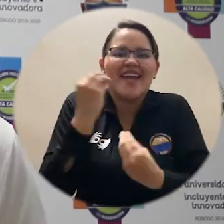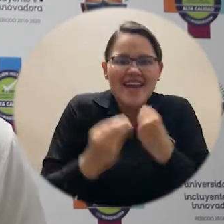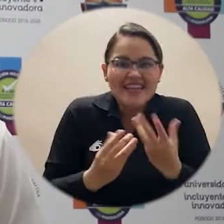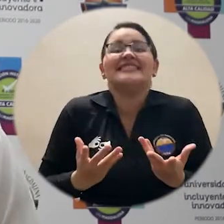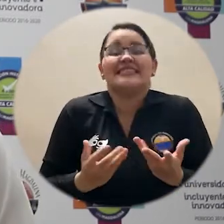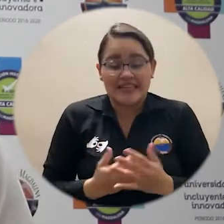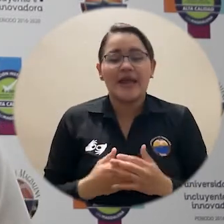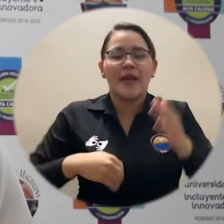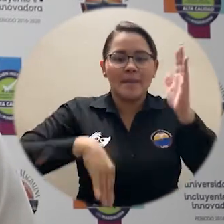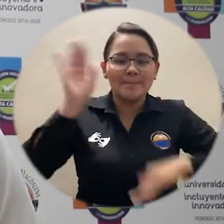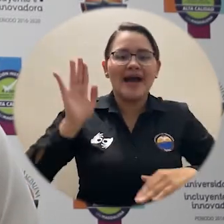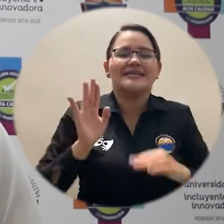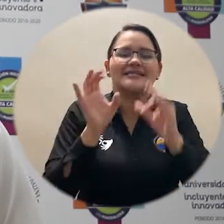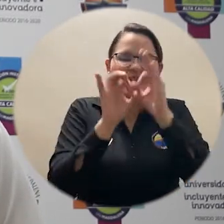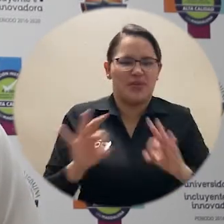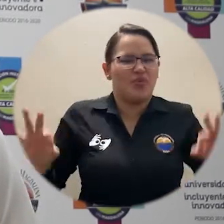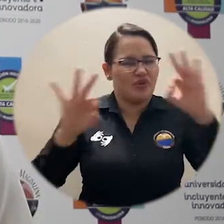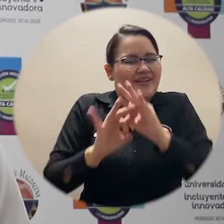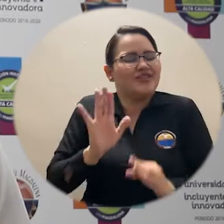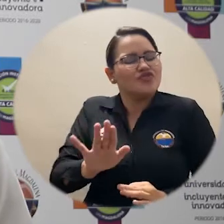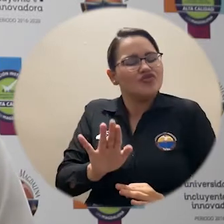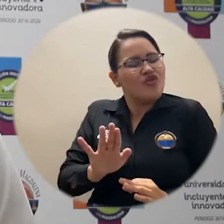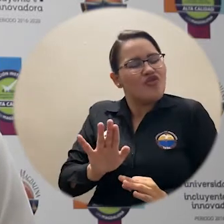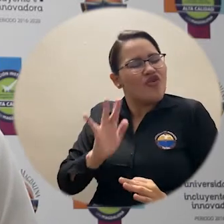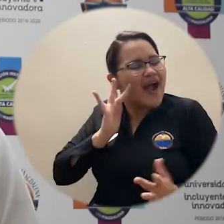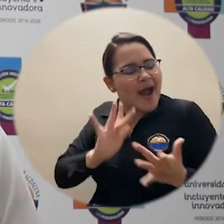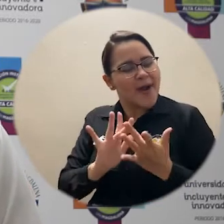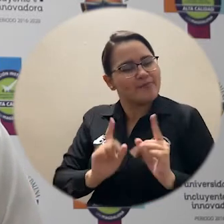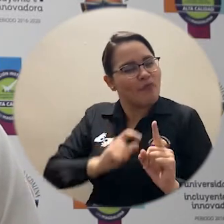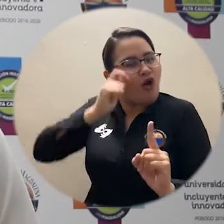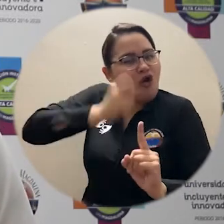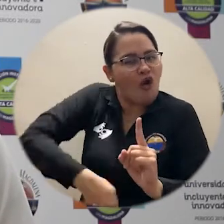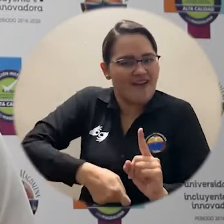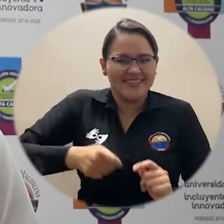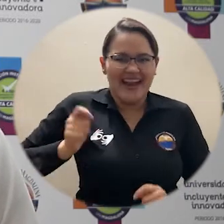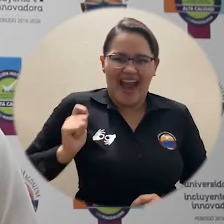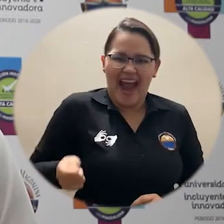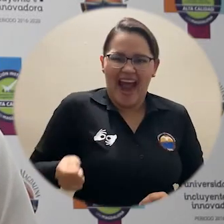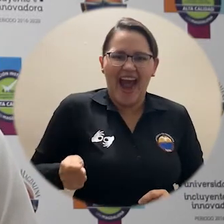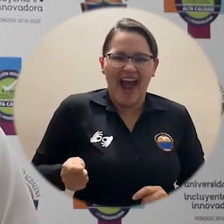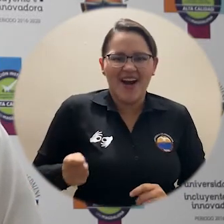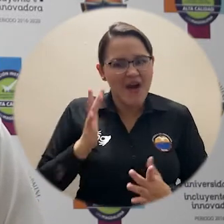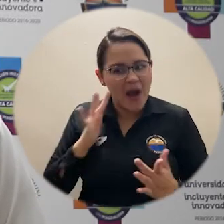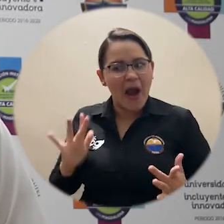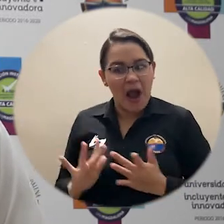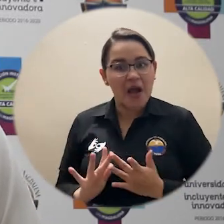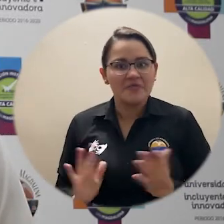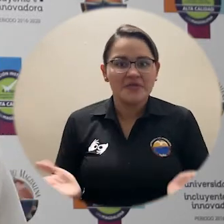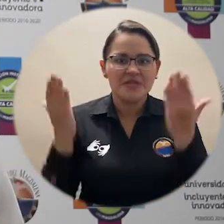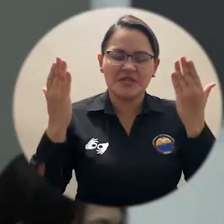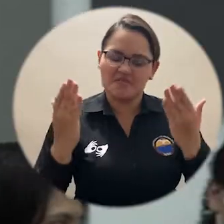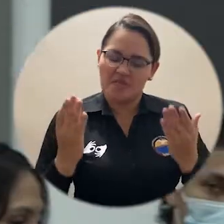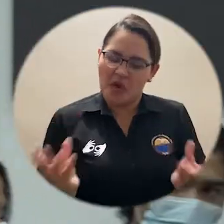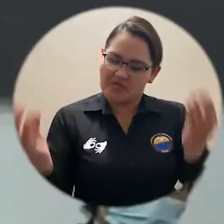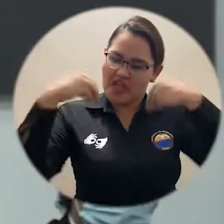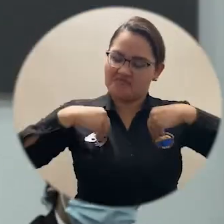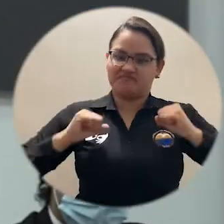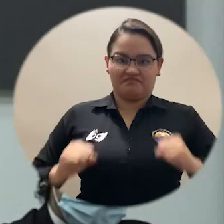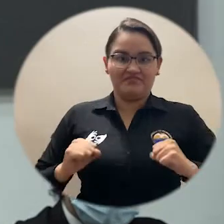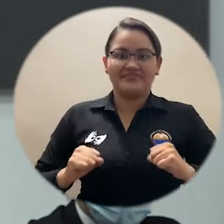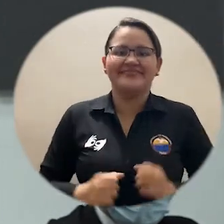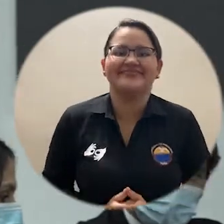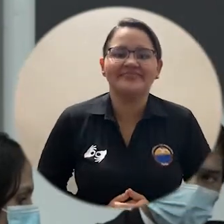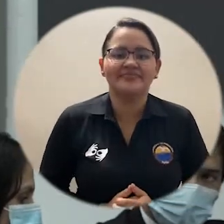el rol que tienen, digamos, todos los abogados en esa importante institución. El